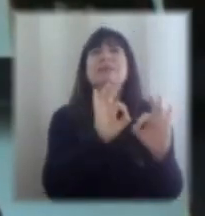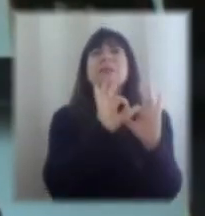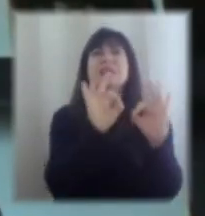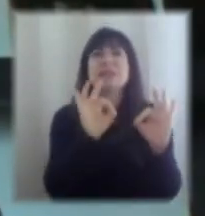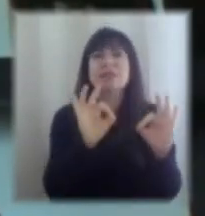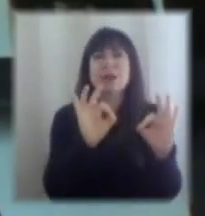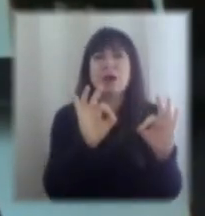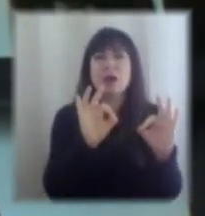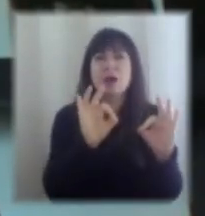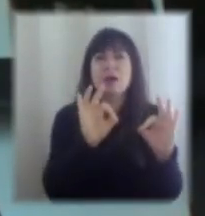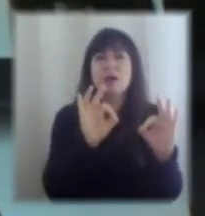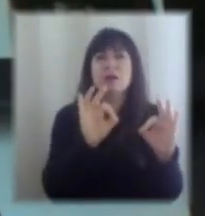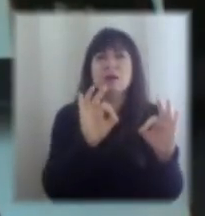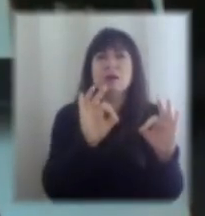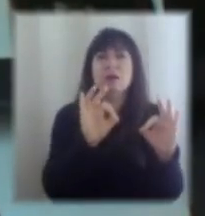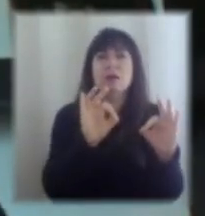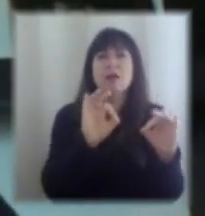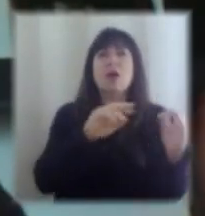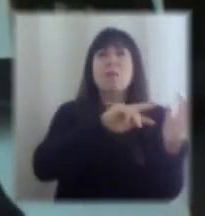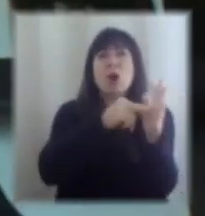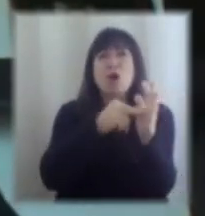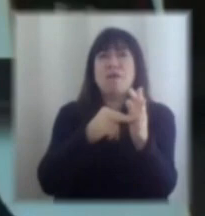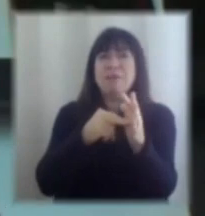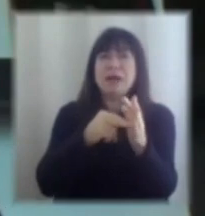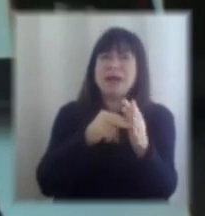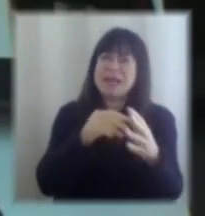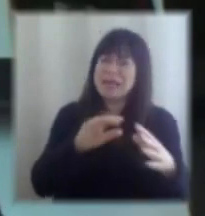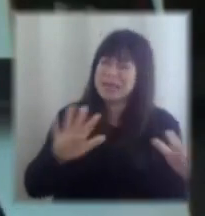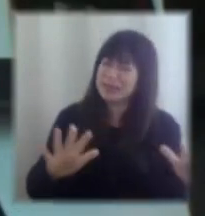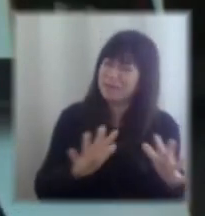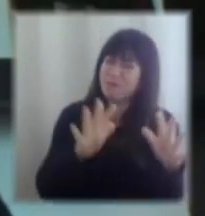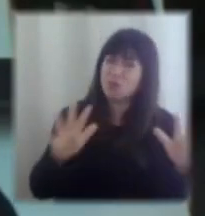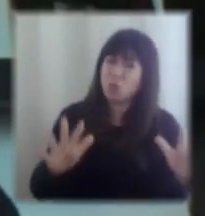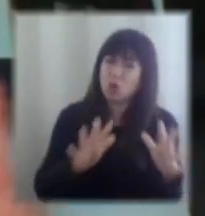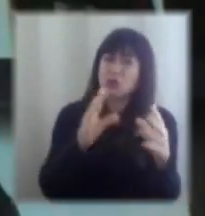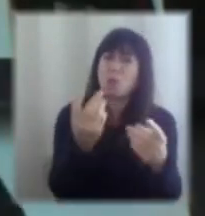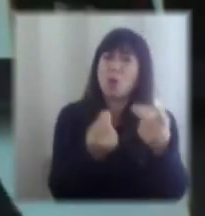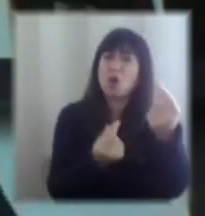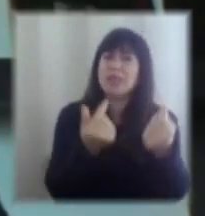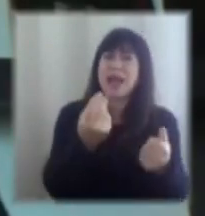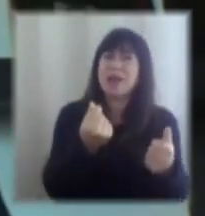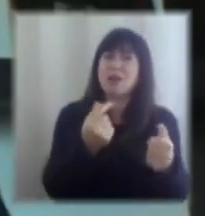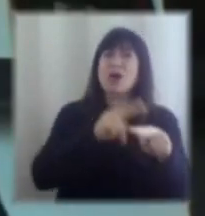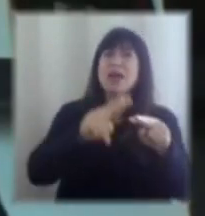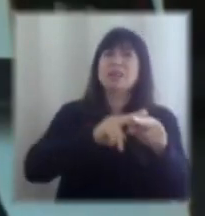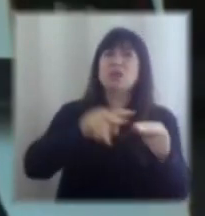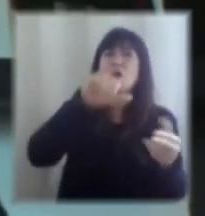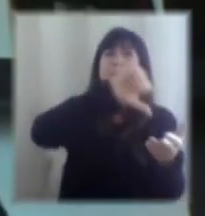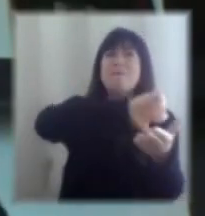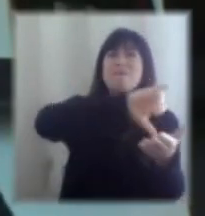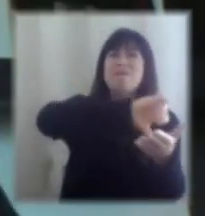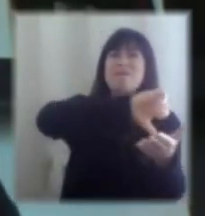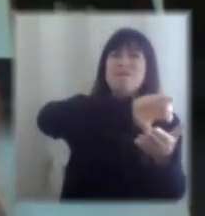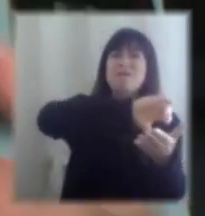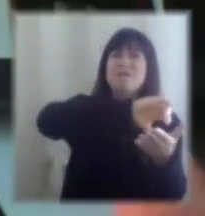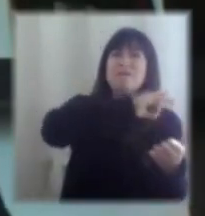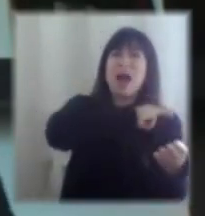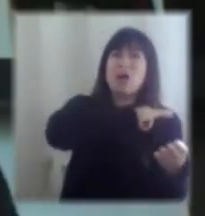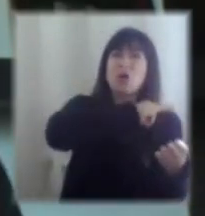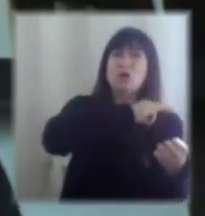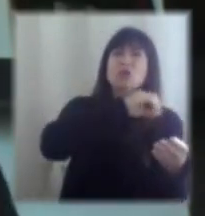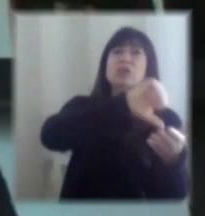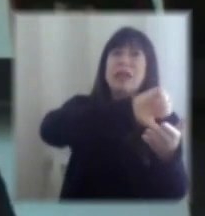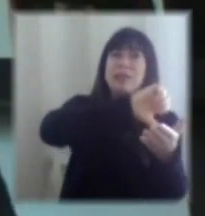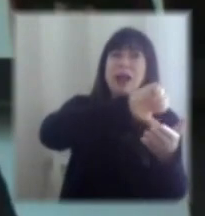Si bien la magnitud del esfuerzo monetario que ha hecho el Banco Central, del esfuerzo fiscal que ha hecho el Ministerio de Hacienda, es de una envergadura quizás